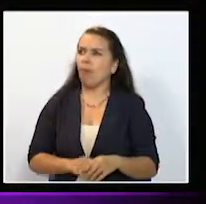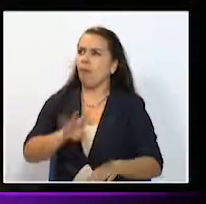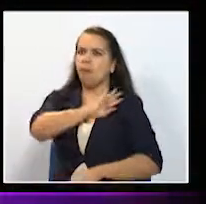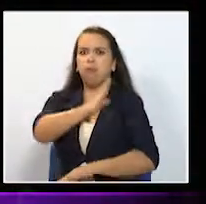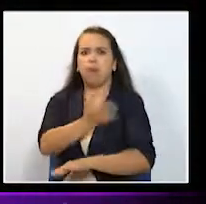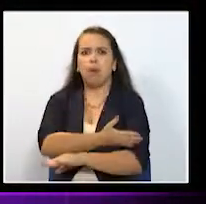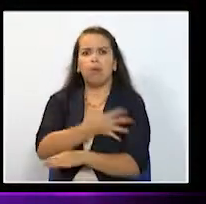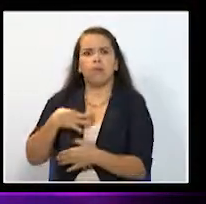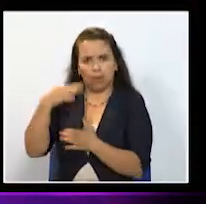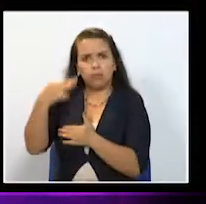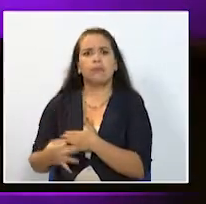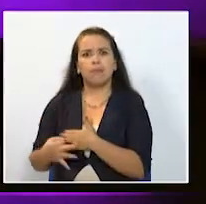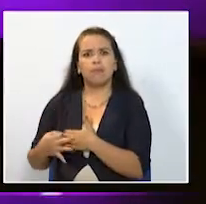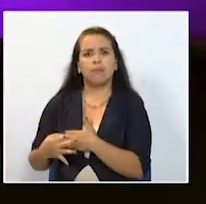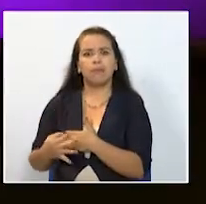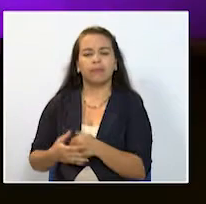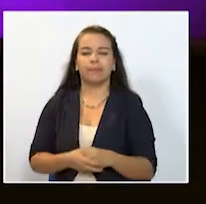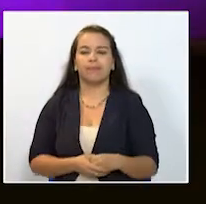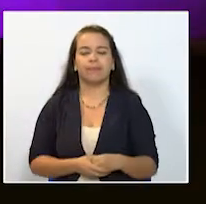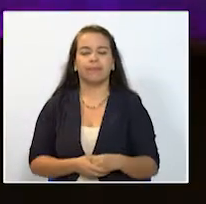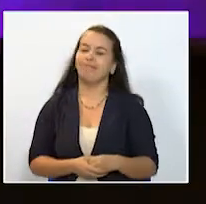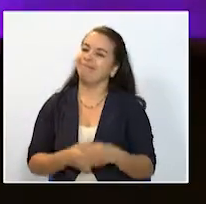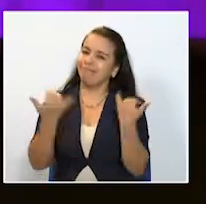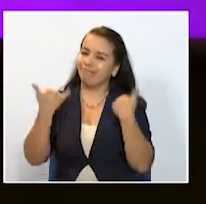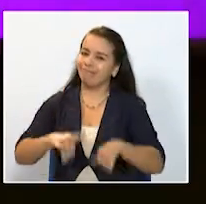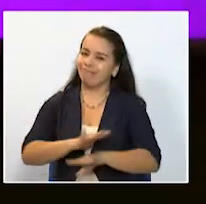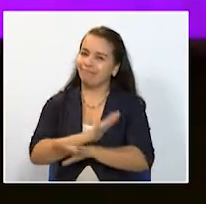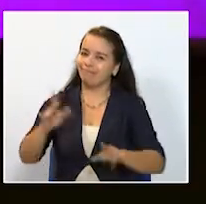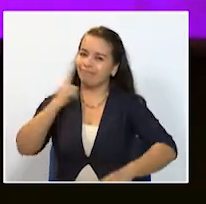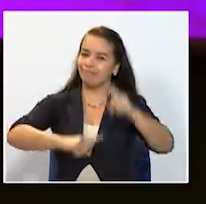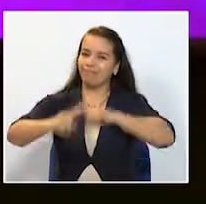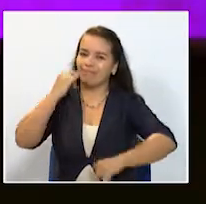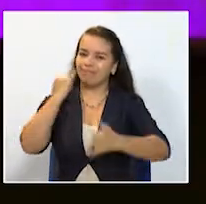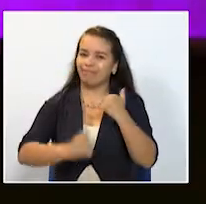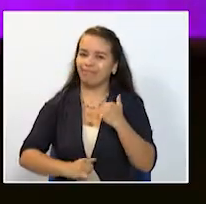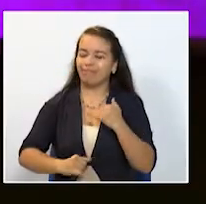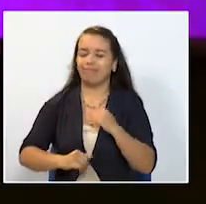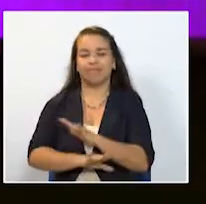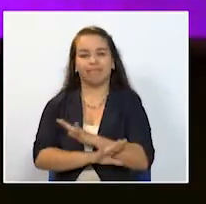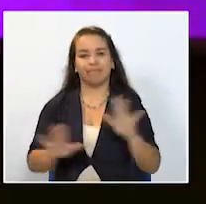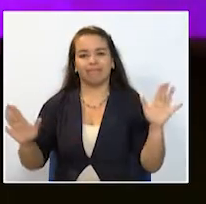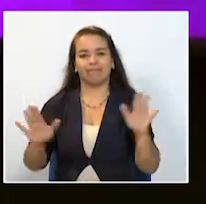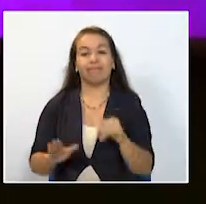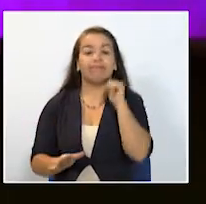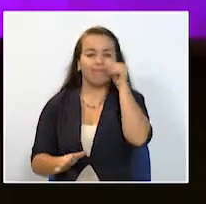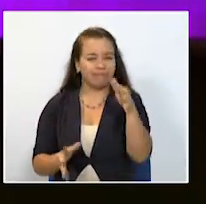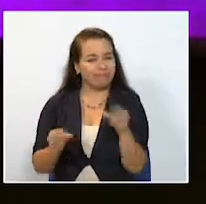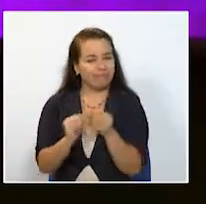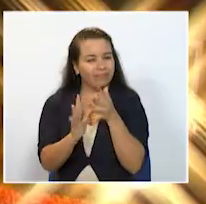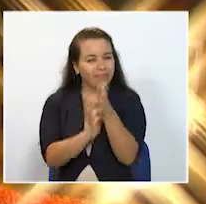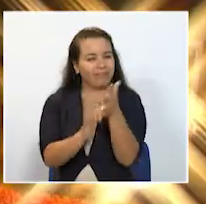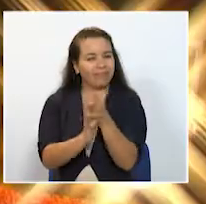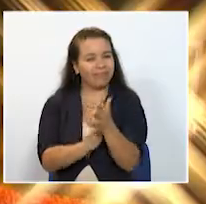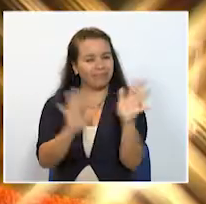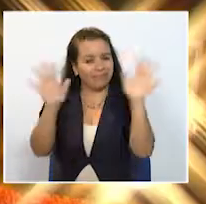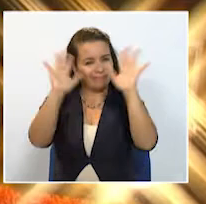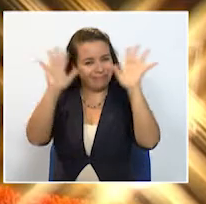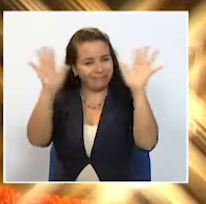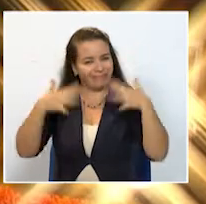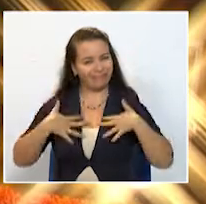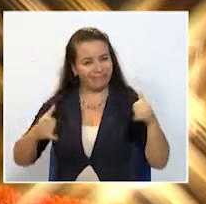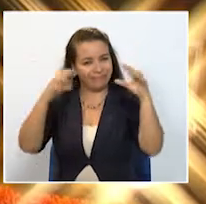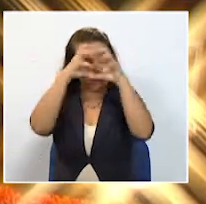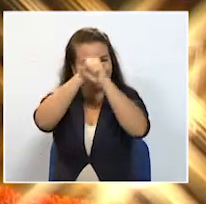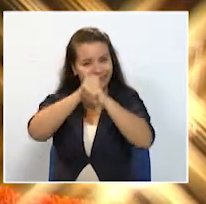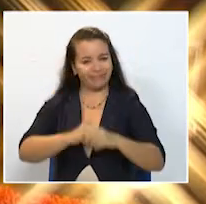sincera muy bien y de esta manera llegamos al final de Sin Estrés nos vemos mañana con más información chao